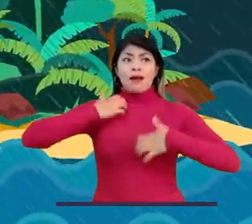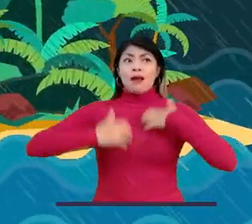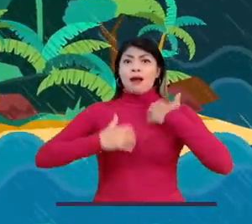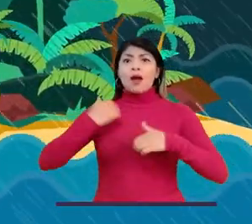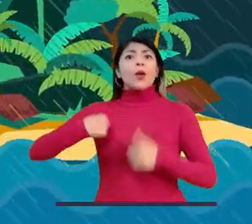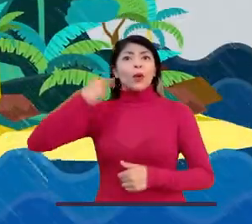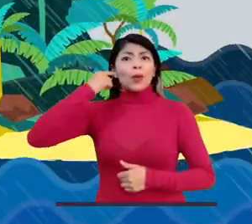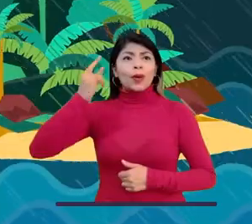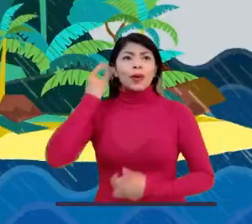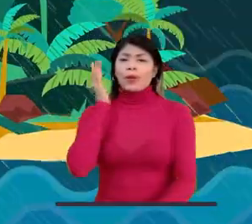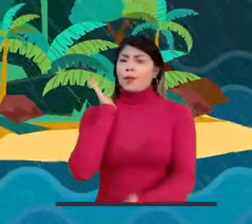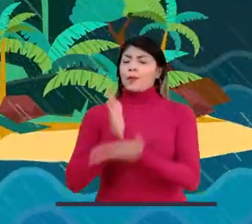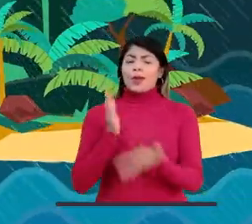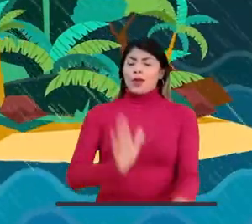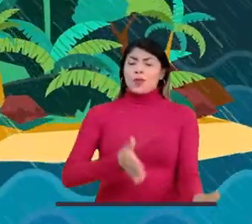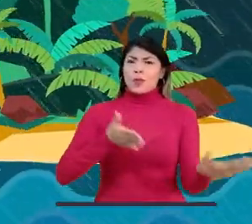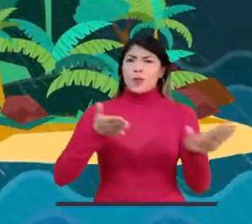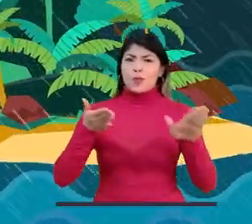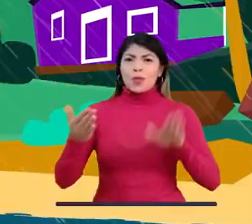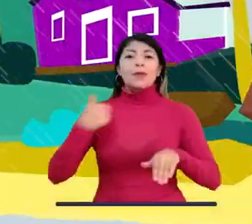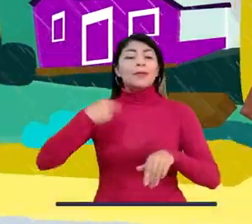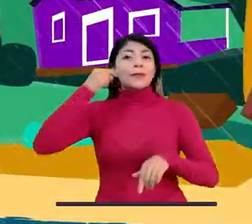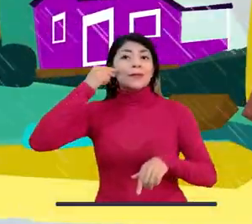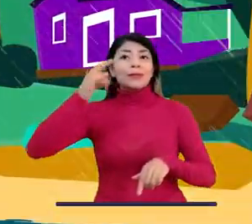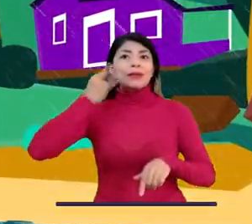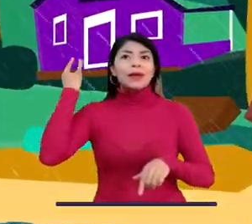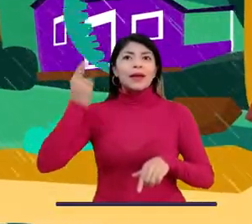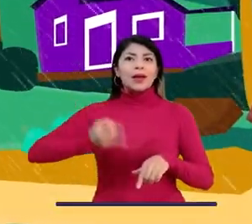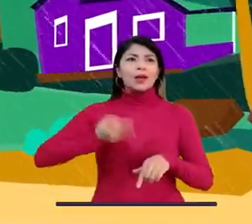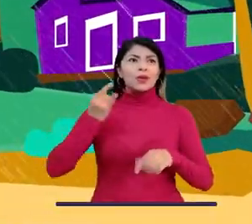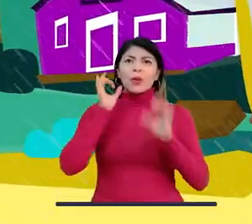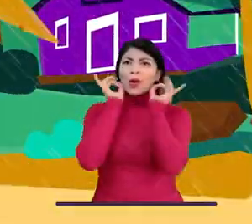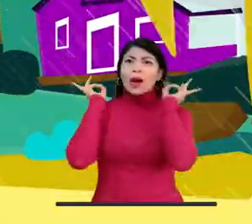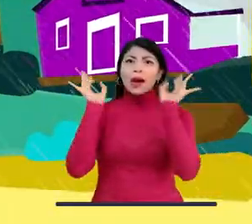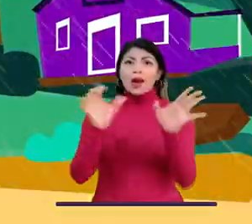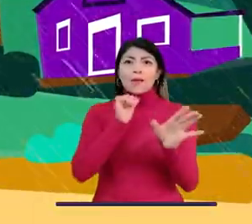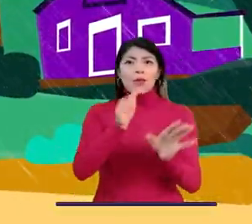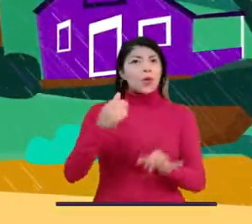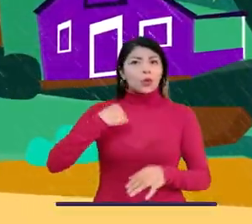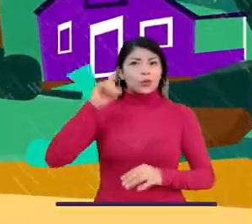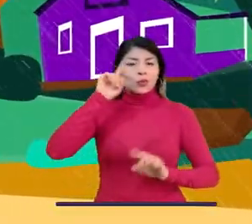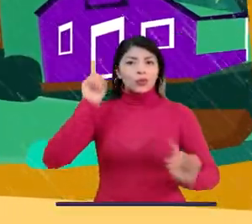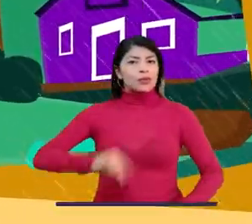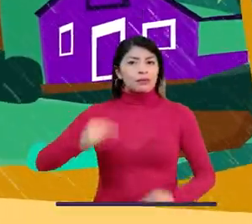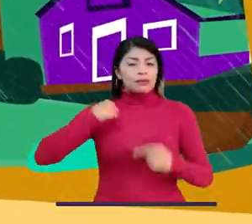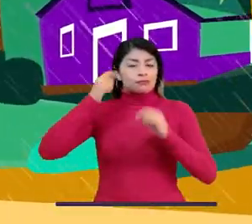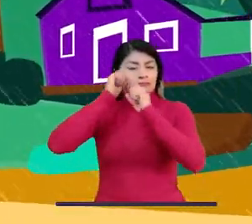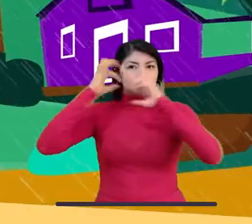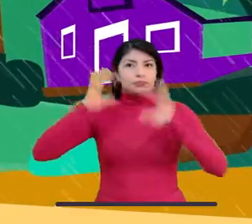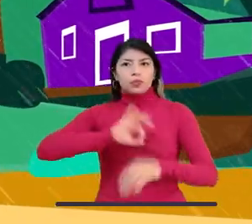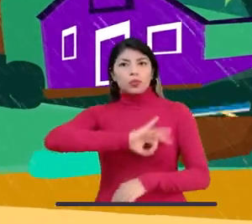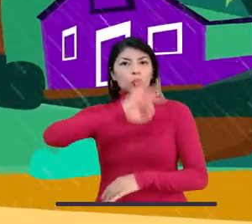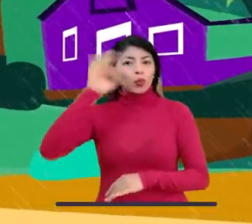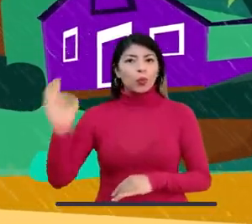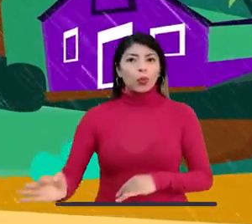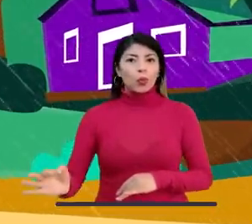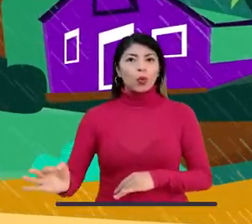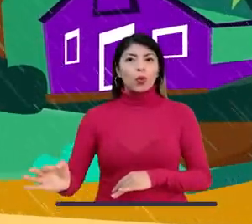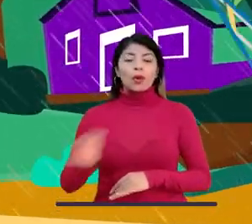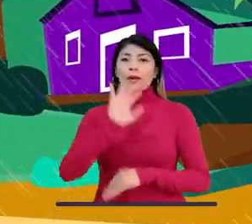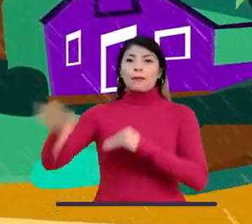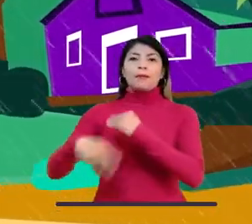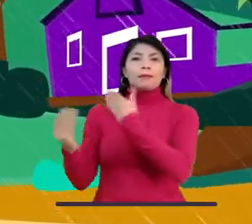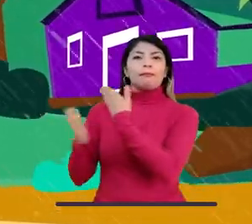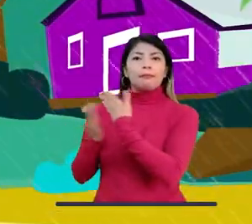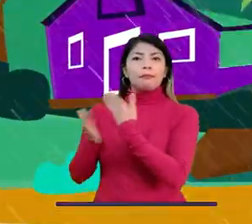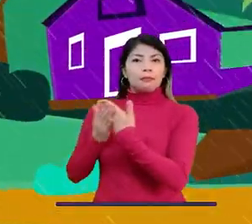asustada. Yo pensaba que nos íbamos a morir. Nunca pensamos que fuera a ser tan fuerte. Nunca me lo imaginé así.